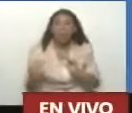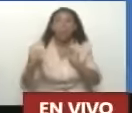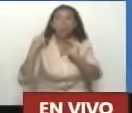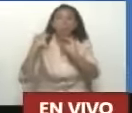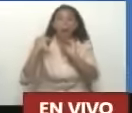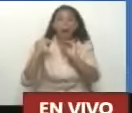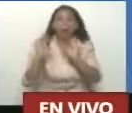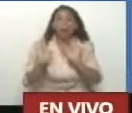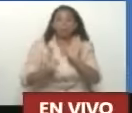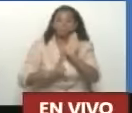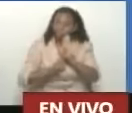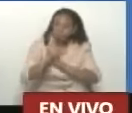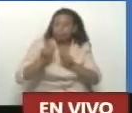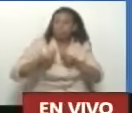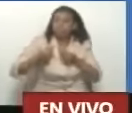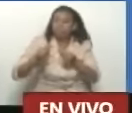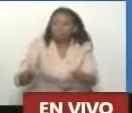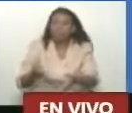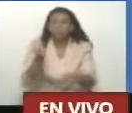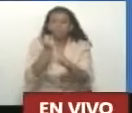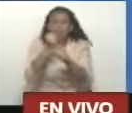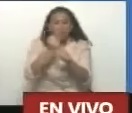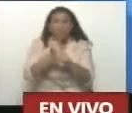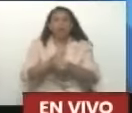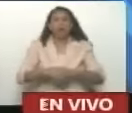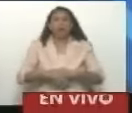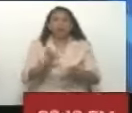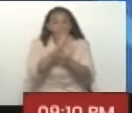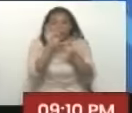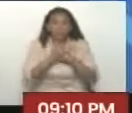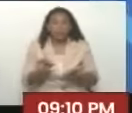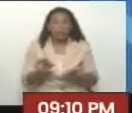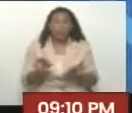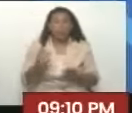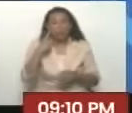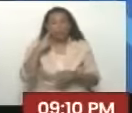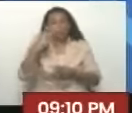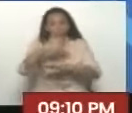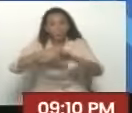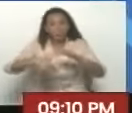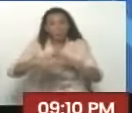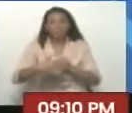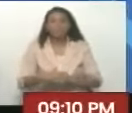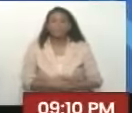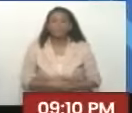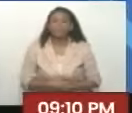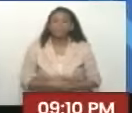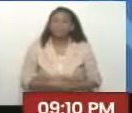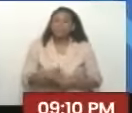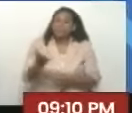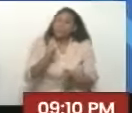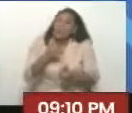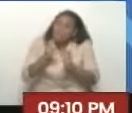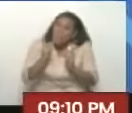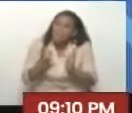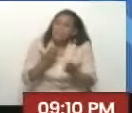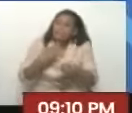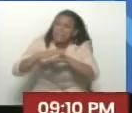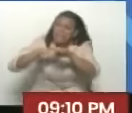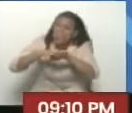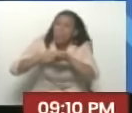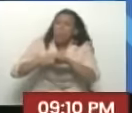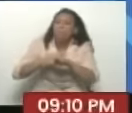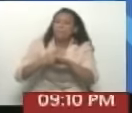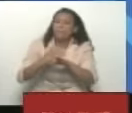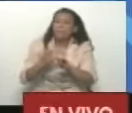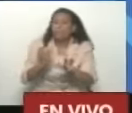seguir contribuyendo y seguir engalanando estas instalaciones presidenciales. Si usted me lo permite, mi comandante,